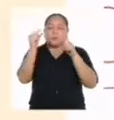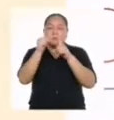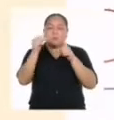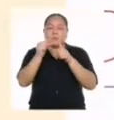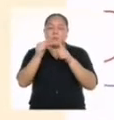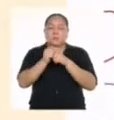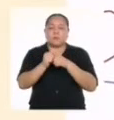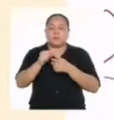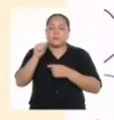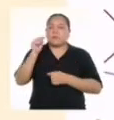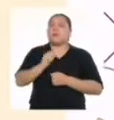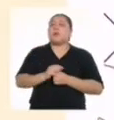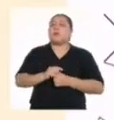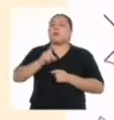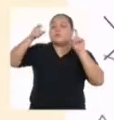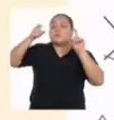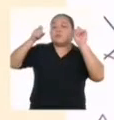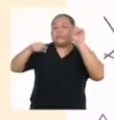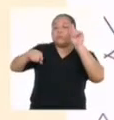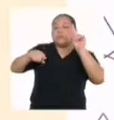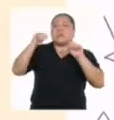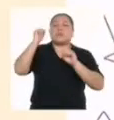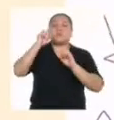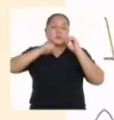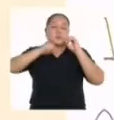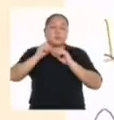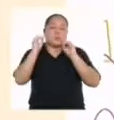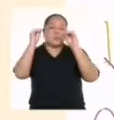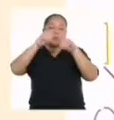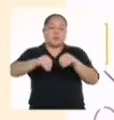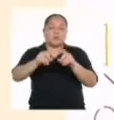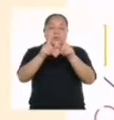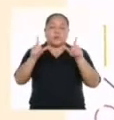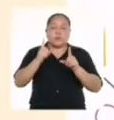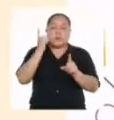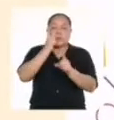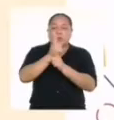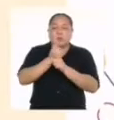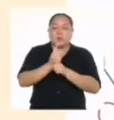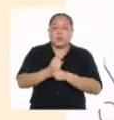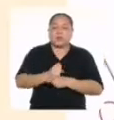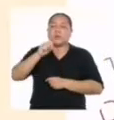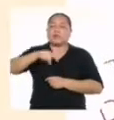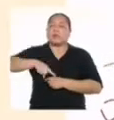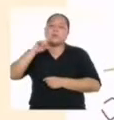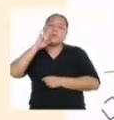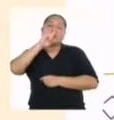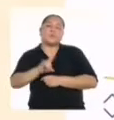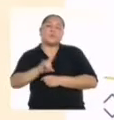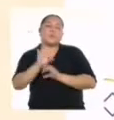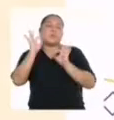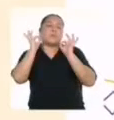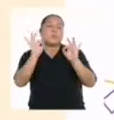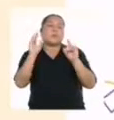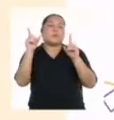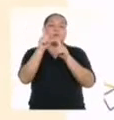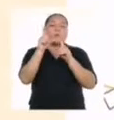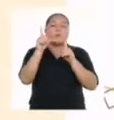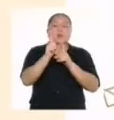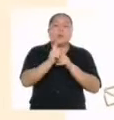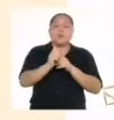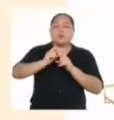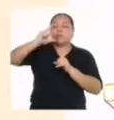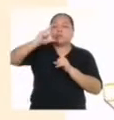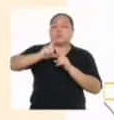si los signos de puntuación están colocados en el lugar adecuado, si hemos utilizado bien las mayúsculas, si todas